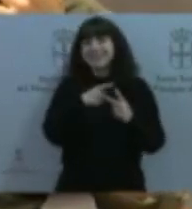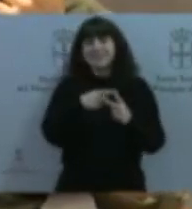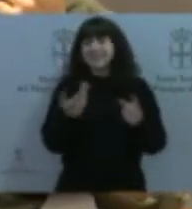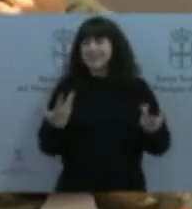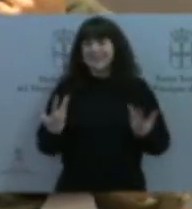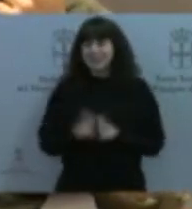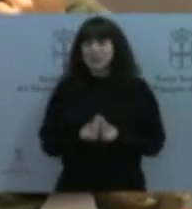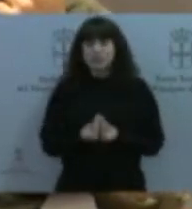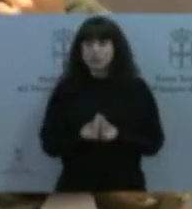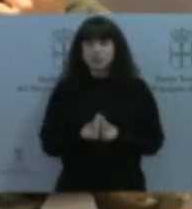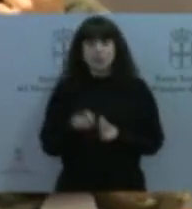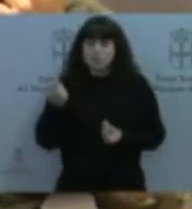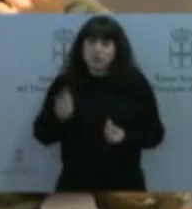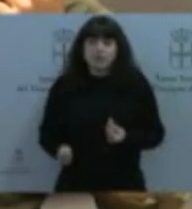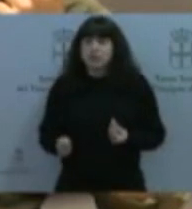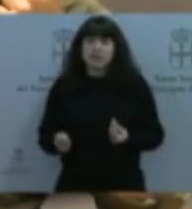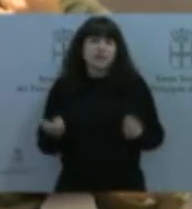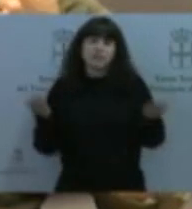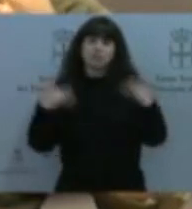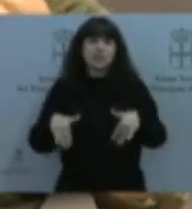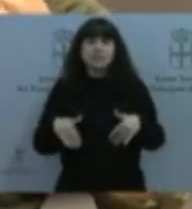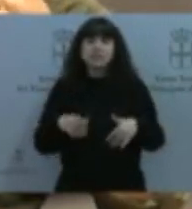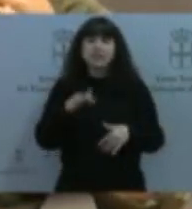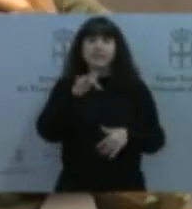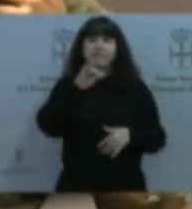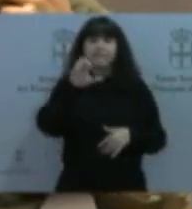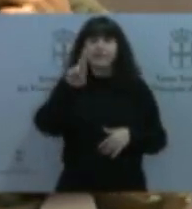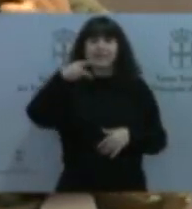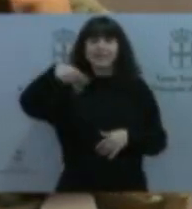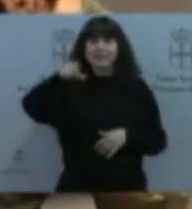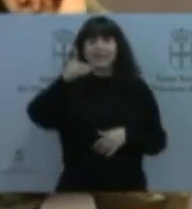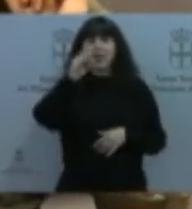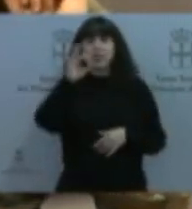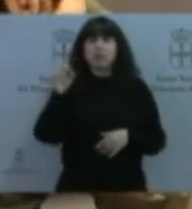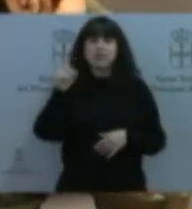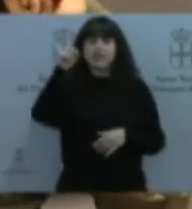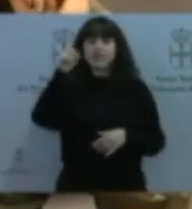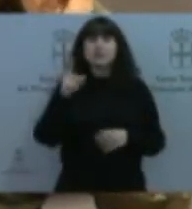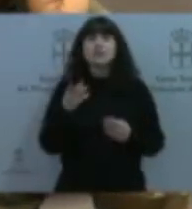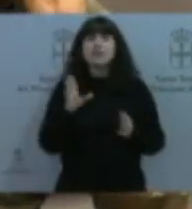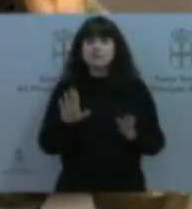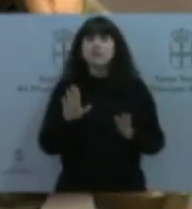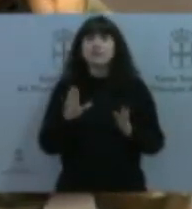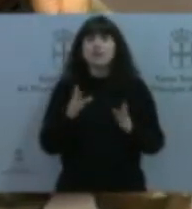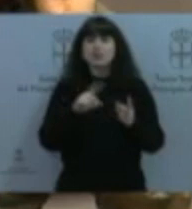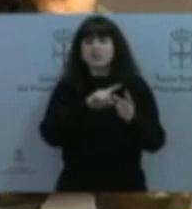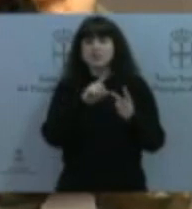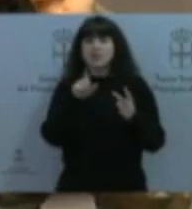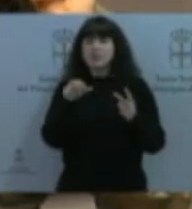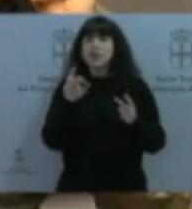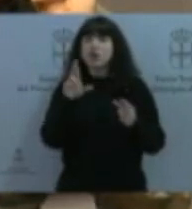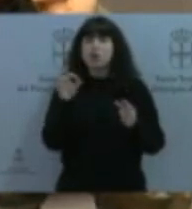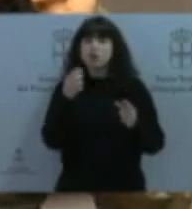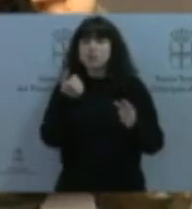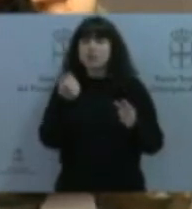hace tiempo, que es Fernando de Dios, pero que ha sido una de las personas promotoras, junto con Rosa Espiño, de que se pudiera llevar adelante algunas